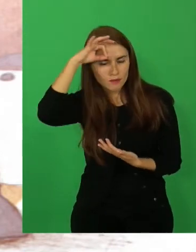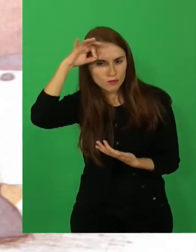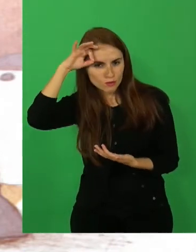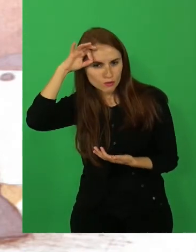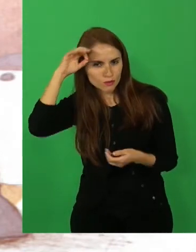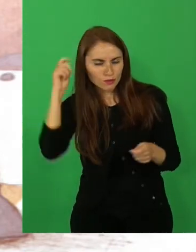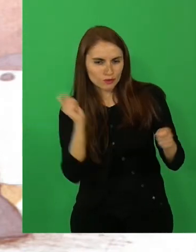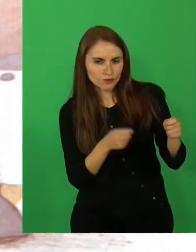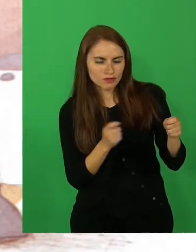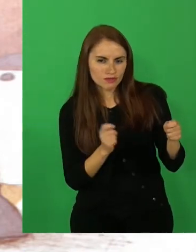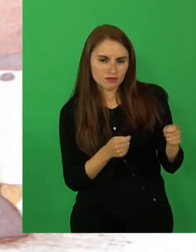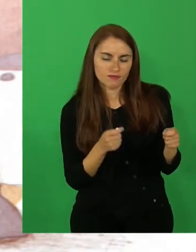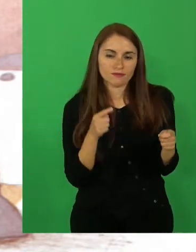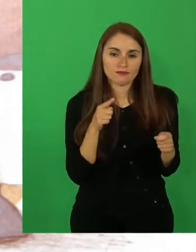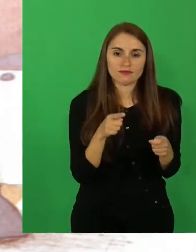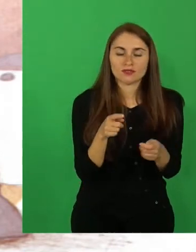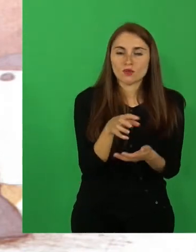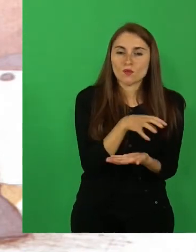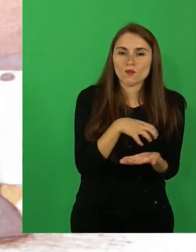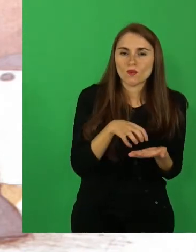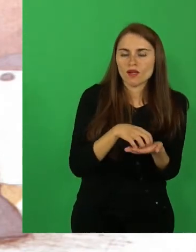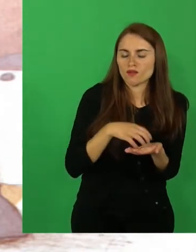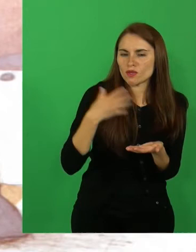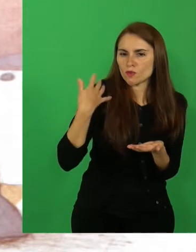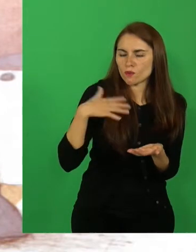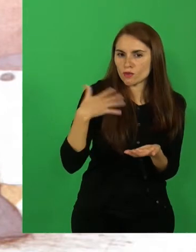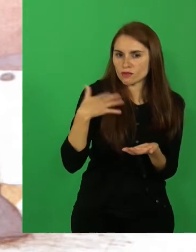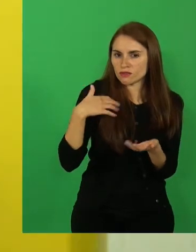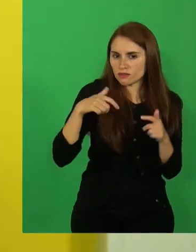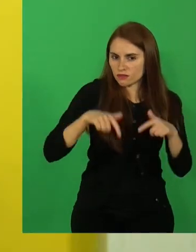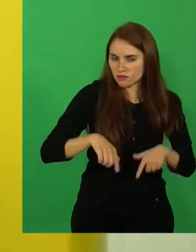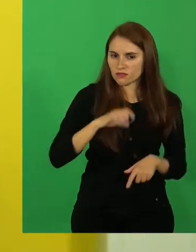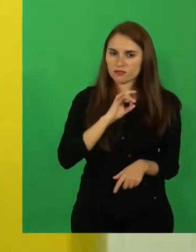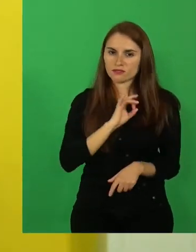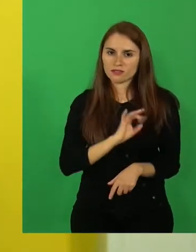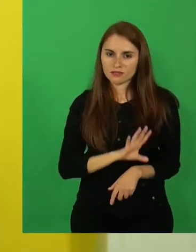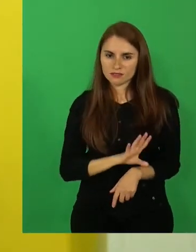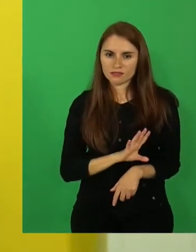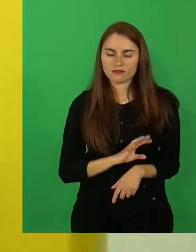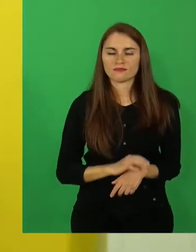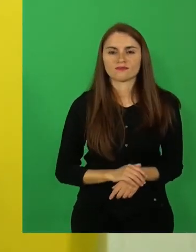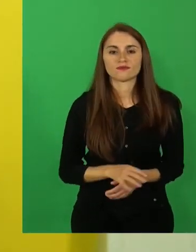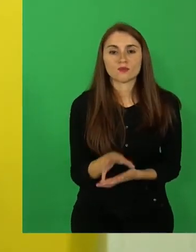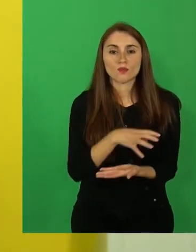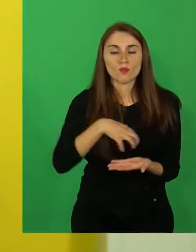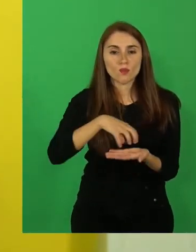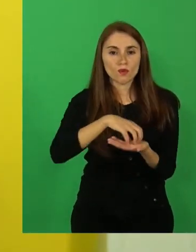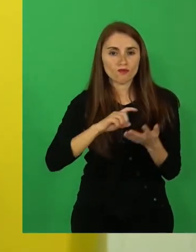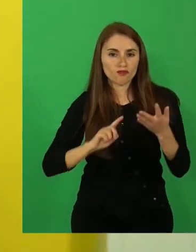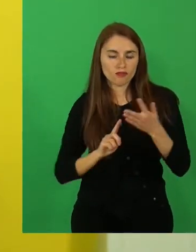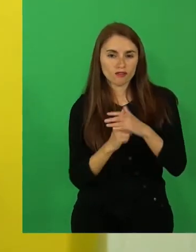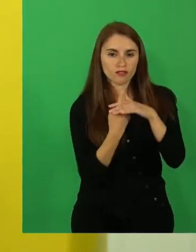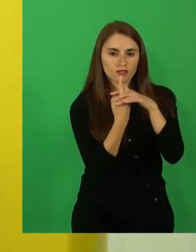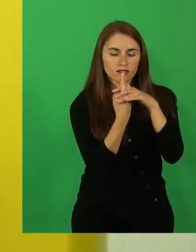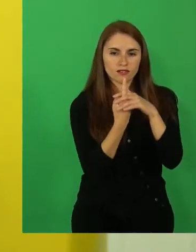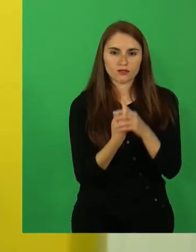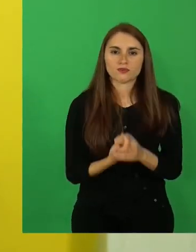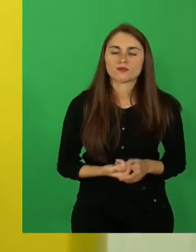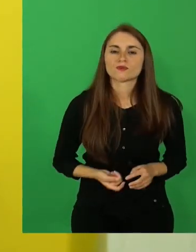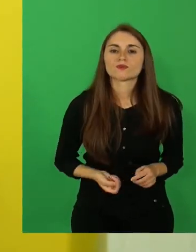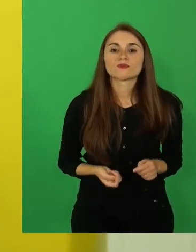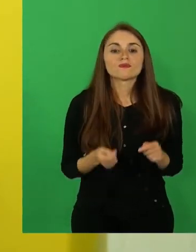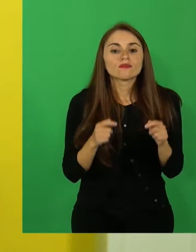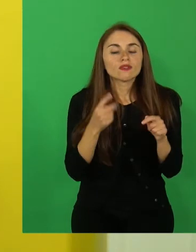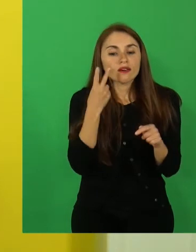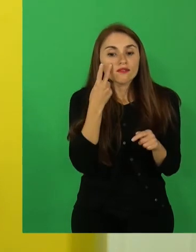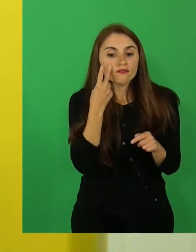de nuestro país, nuestro pueblo originario. Y acá dice